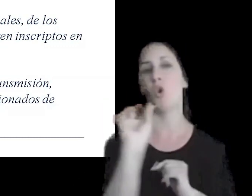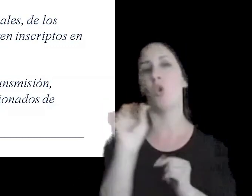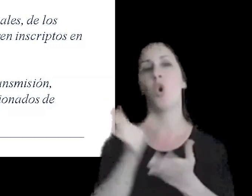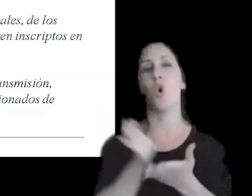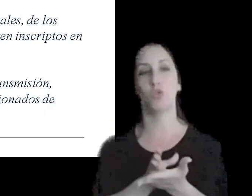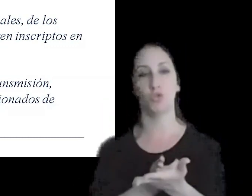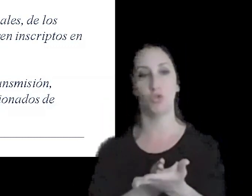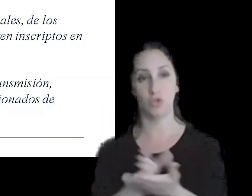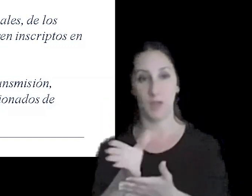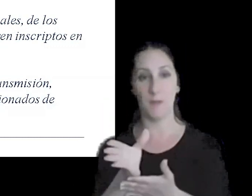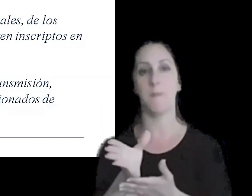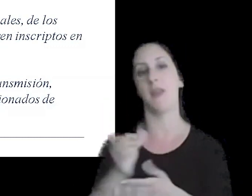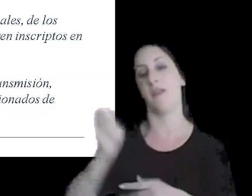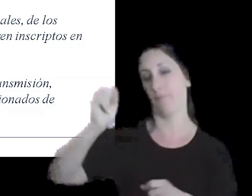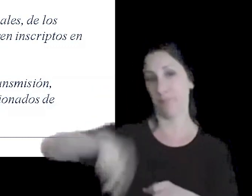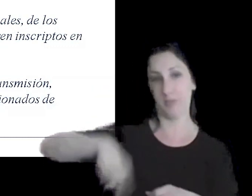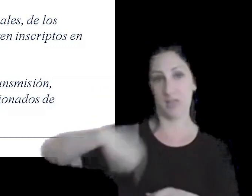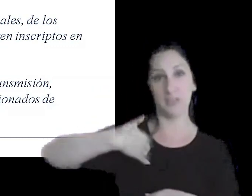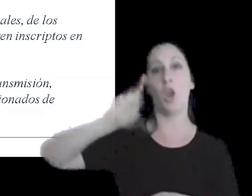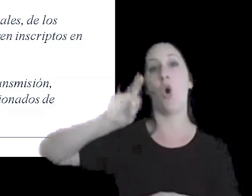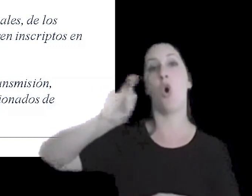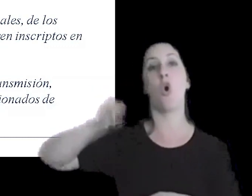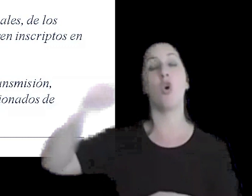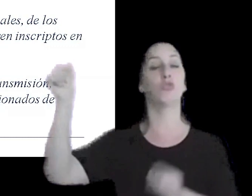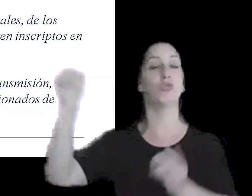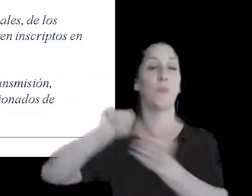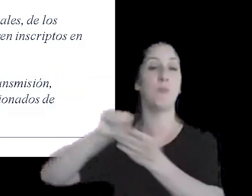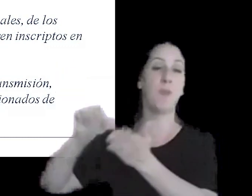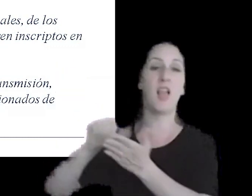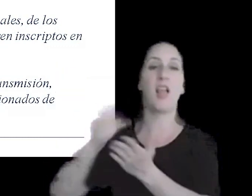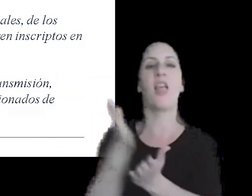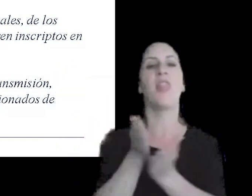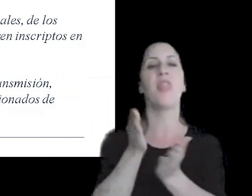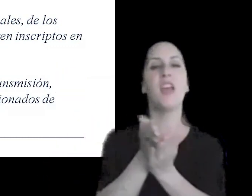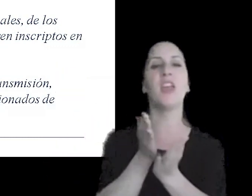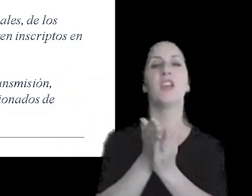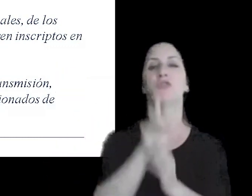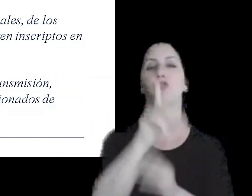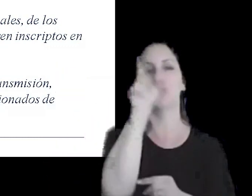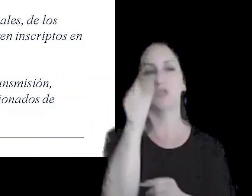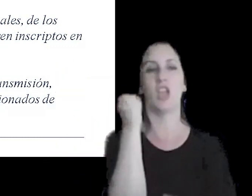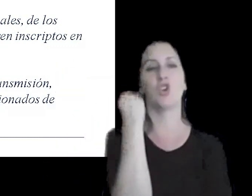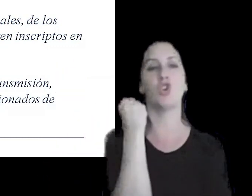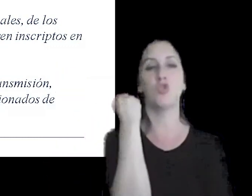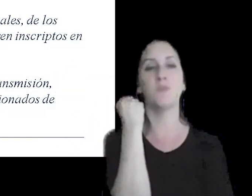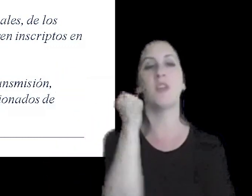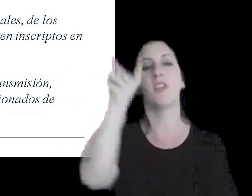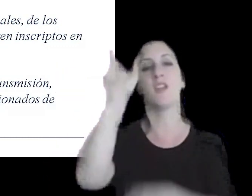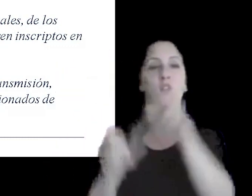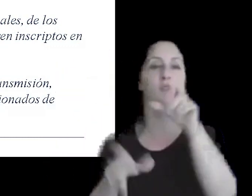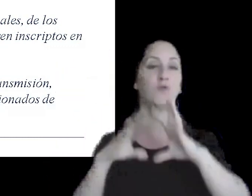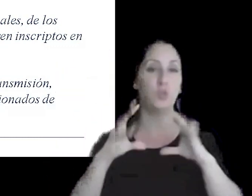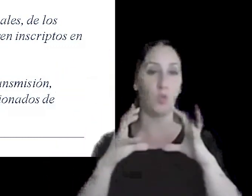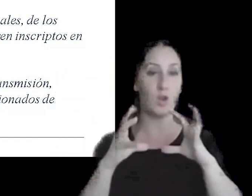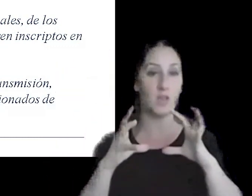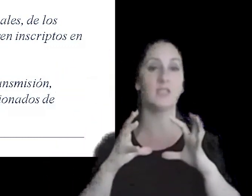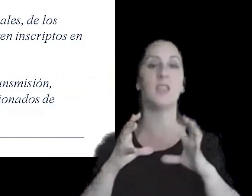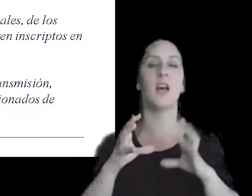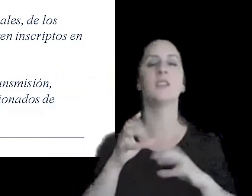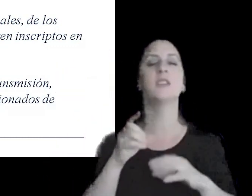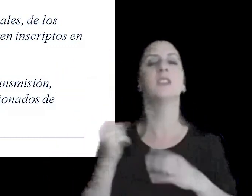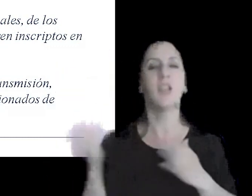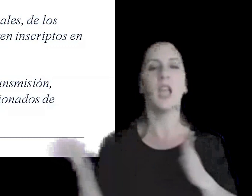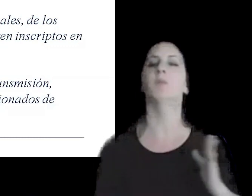locales o internacionales de los derechos federativos económicos de los futbolistas aficionados que estén